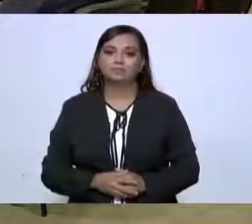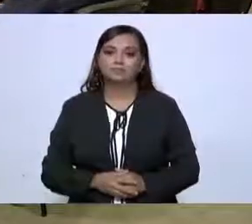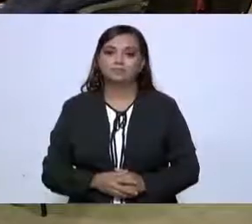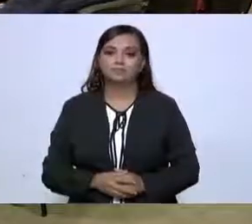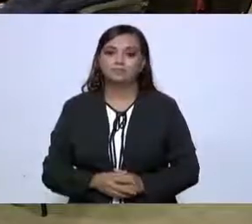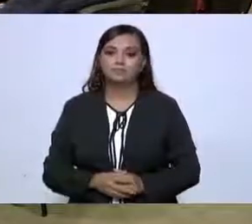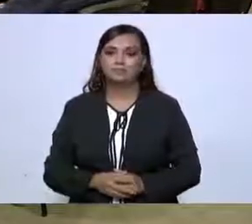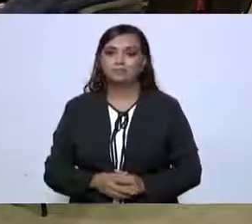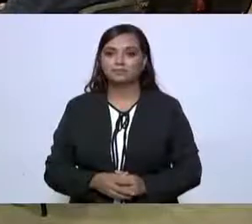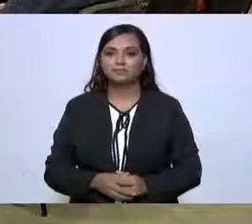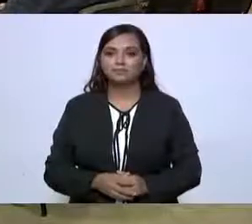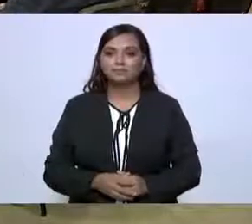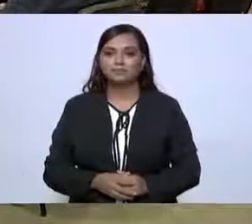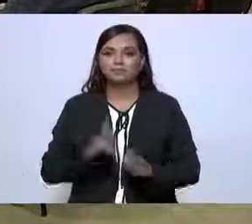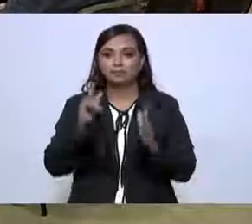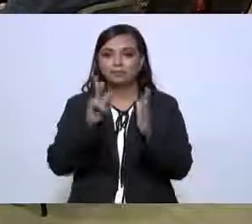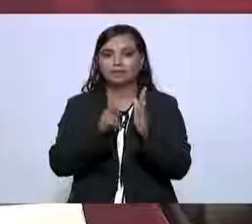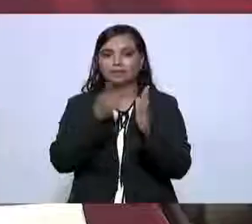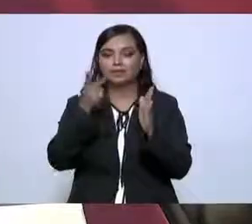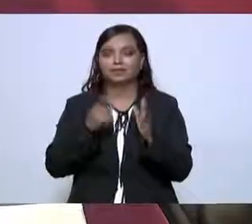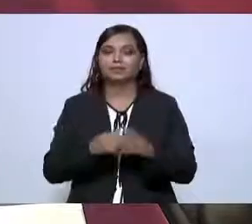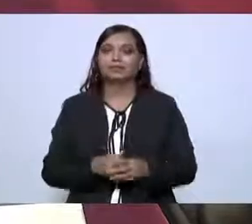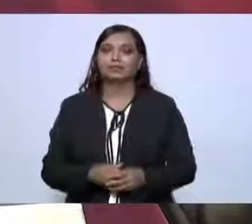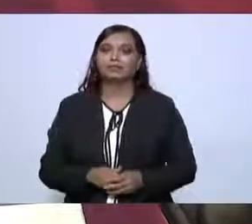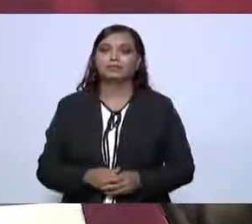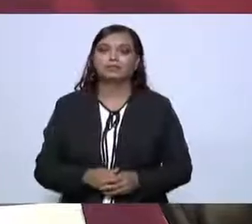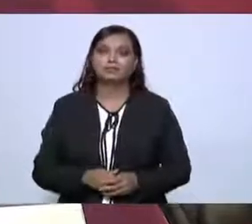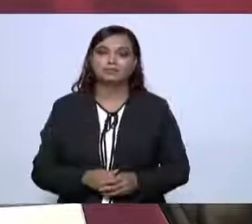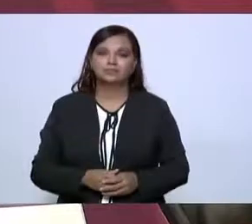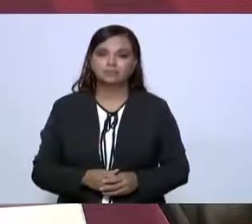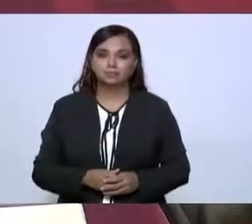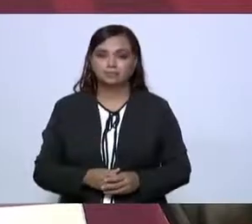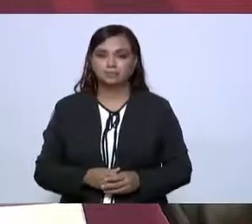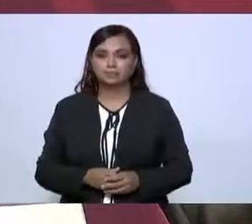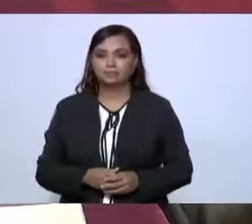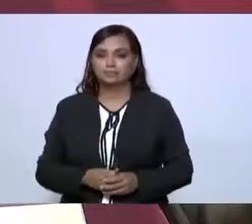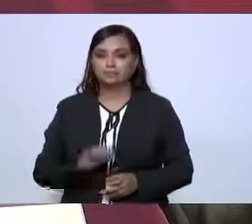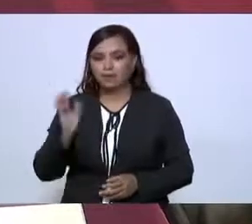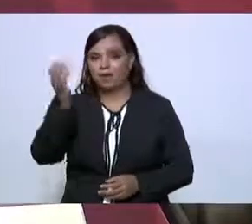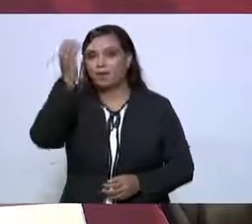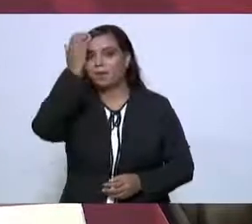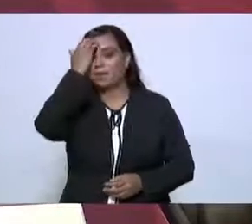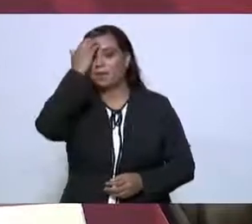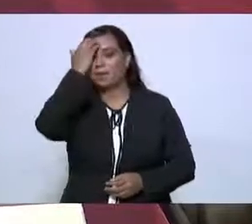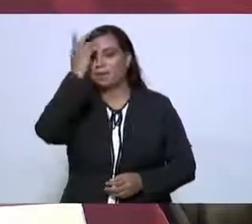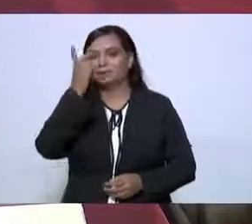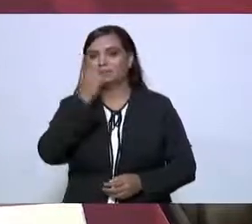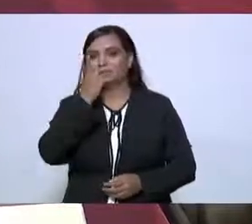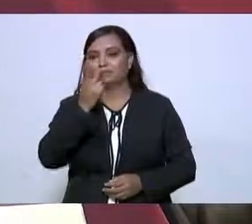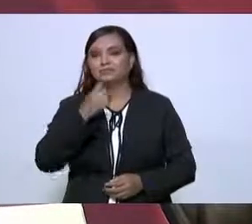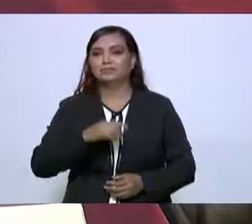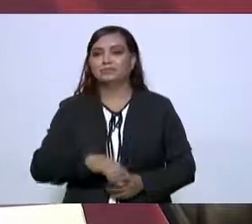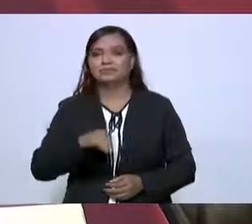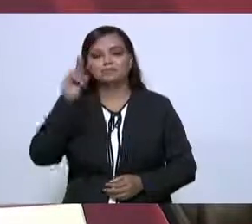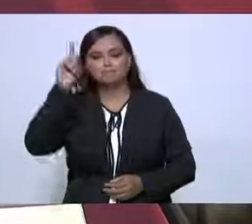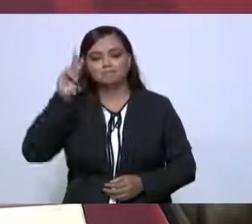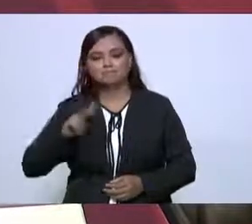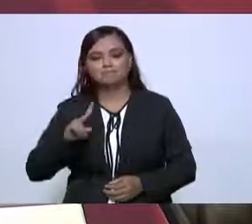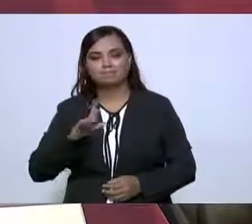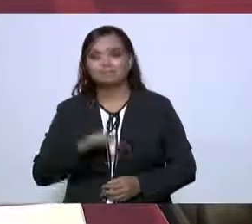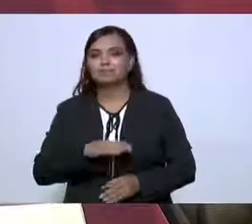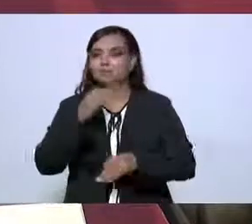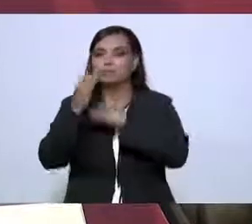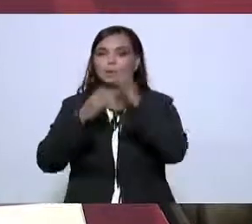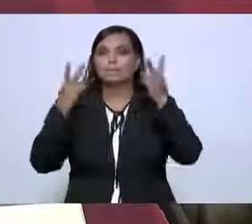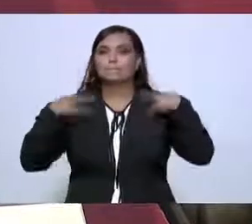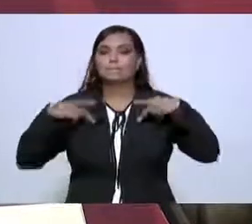Y, pues, de nuevo, pues, un reconocimiento sincero a todo